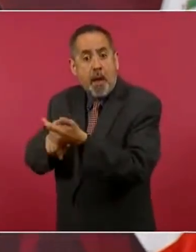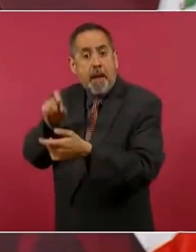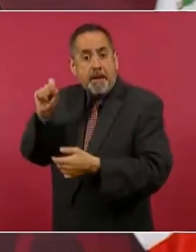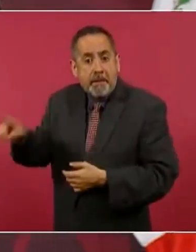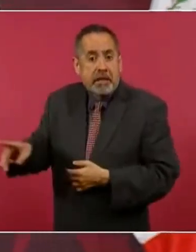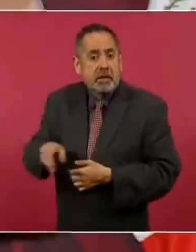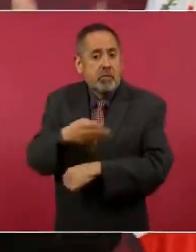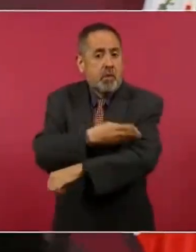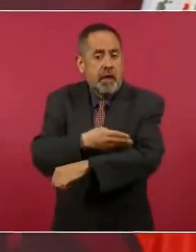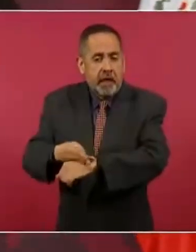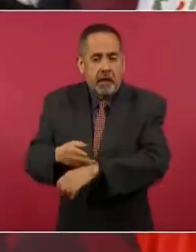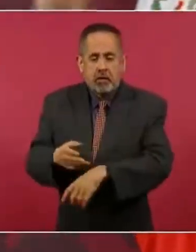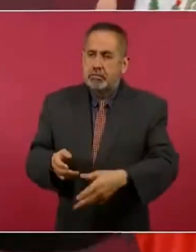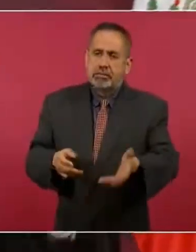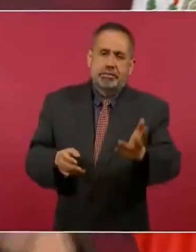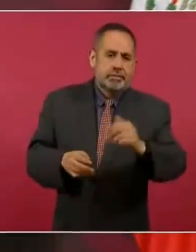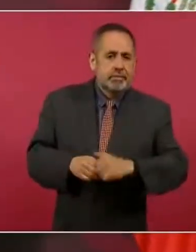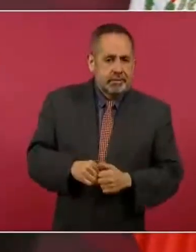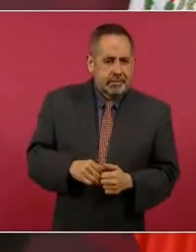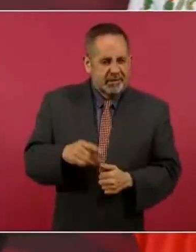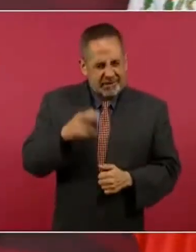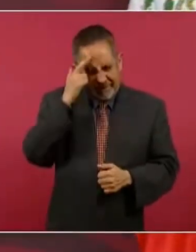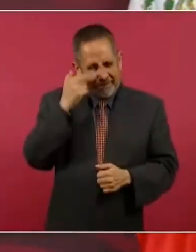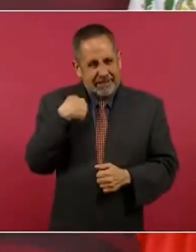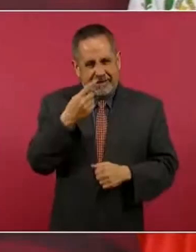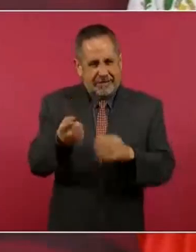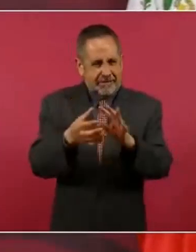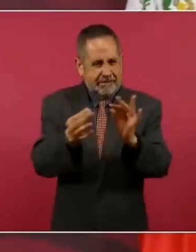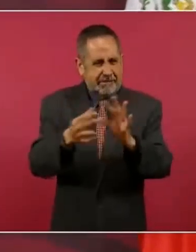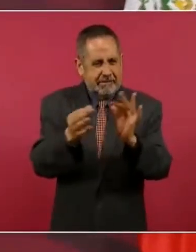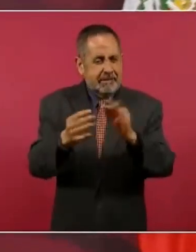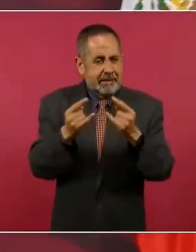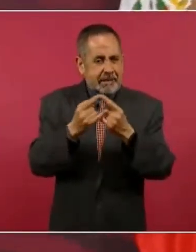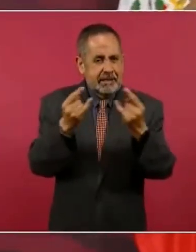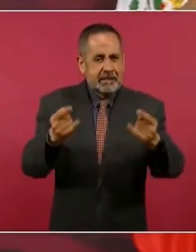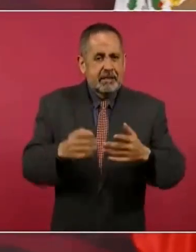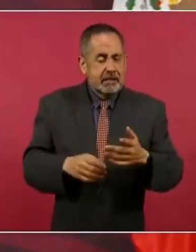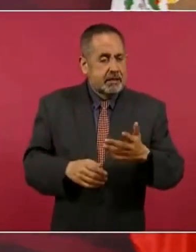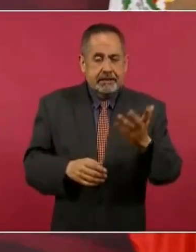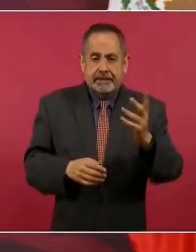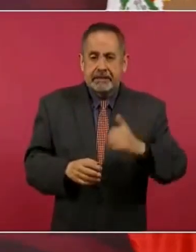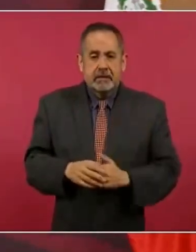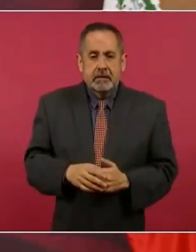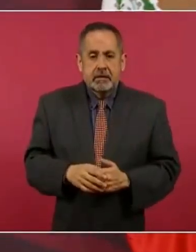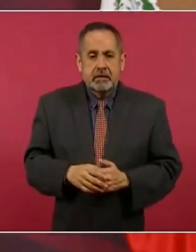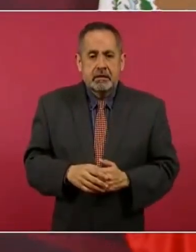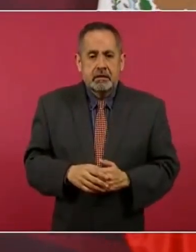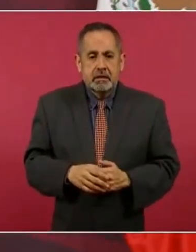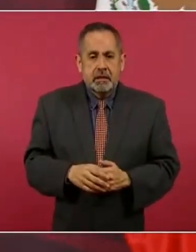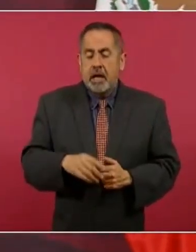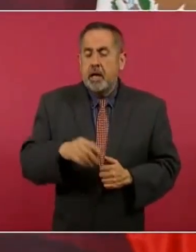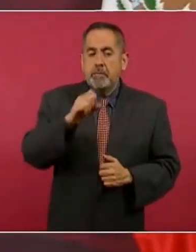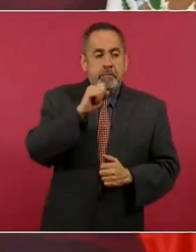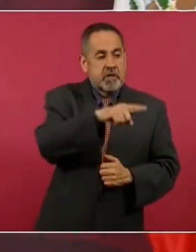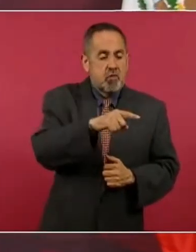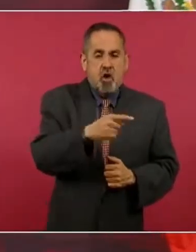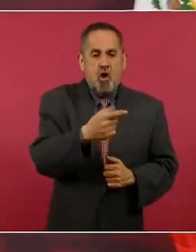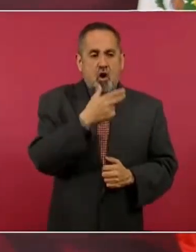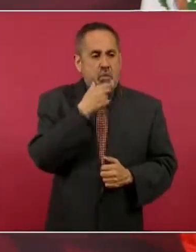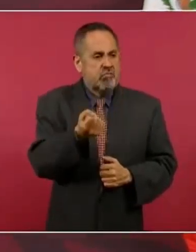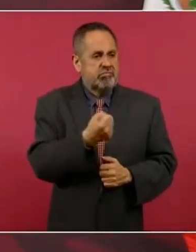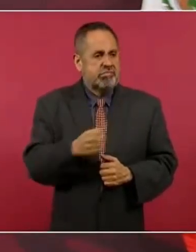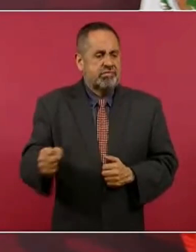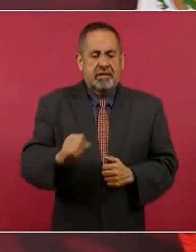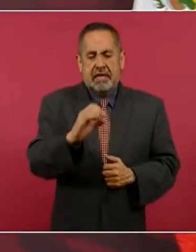les he contado de que hasta el gran pintor José